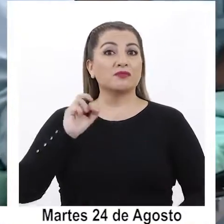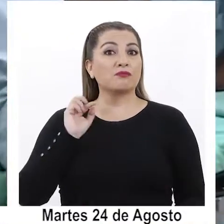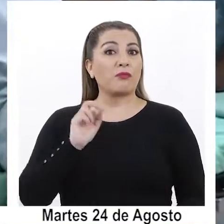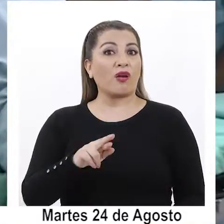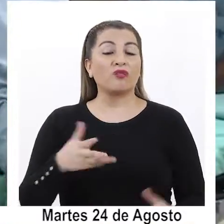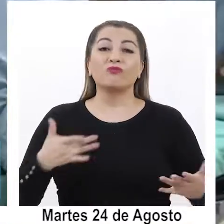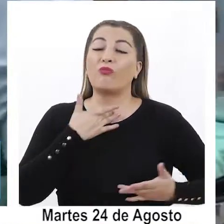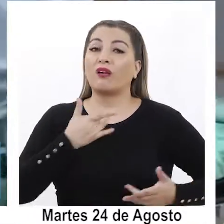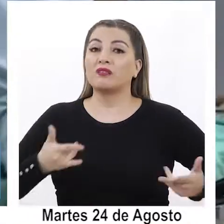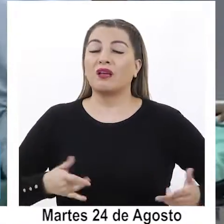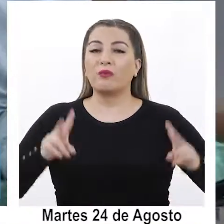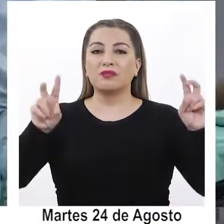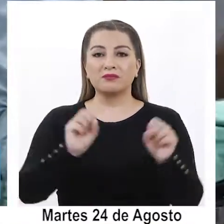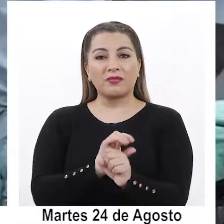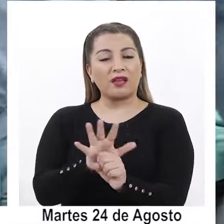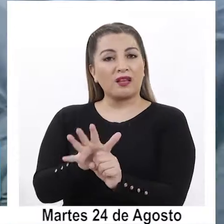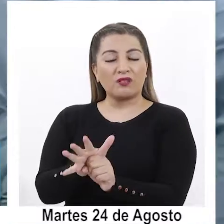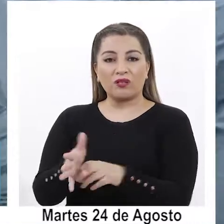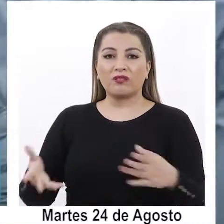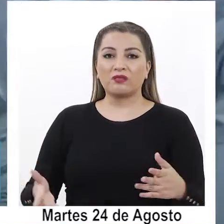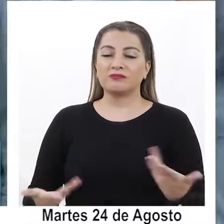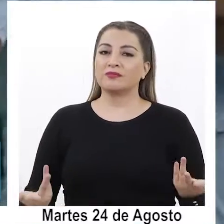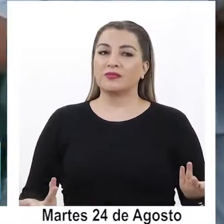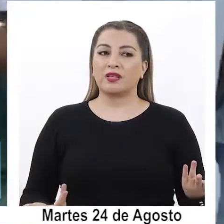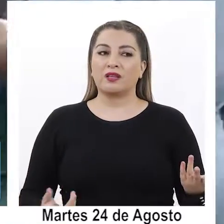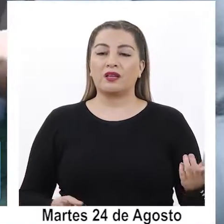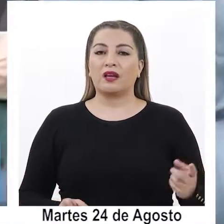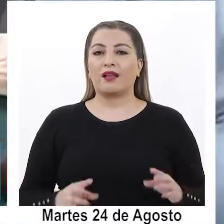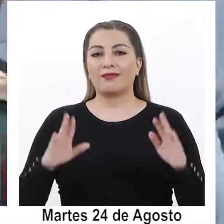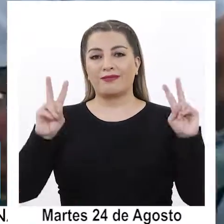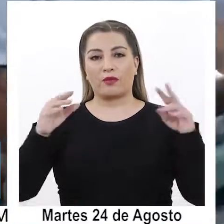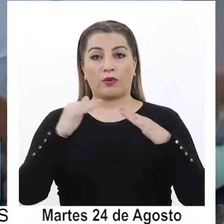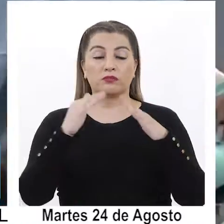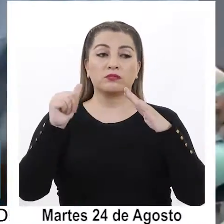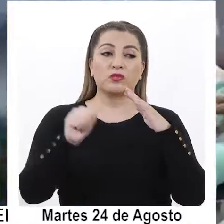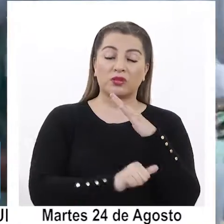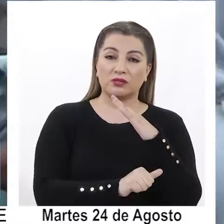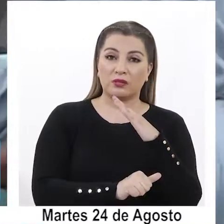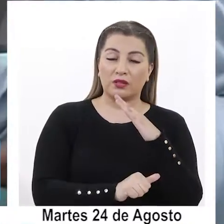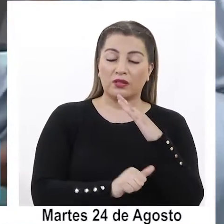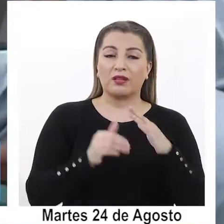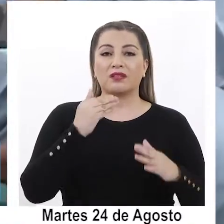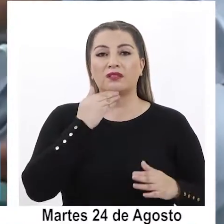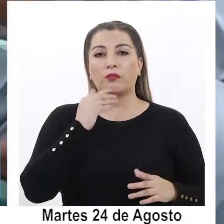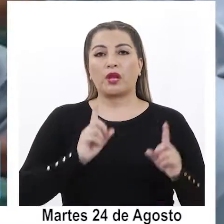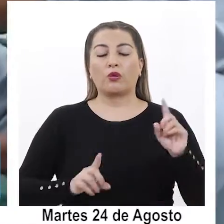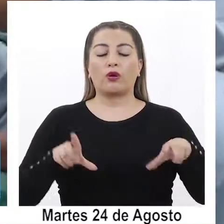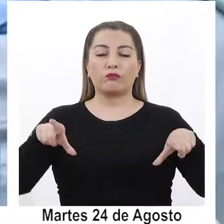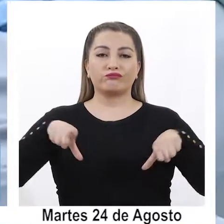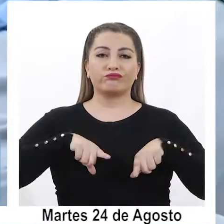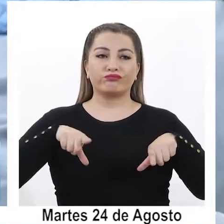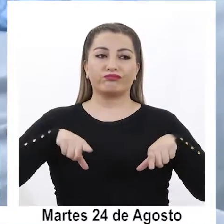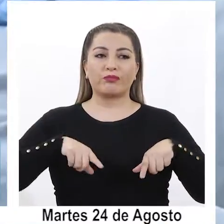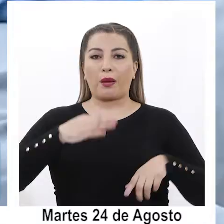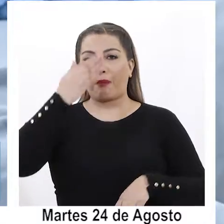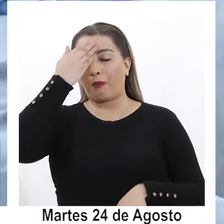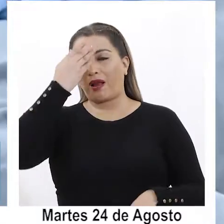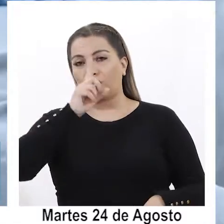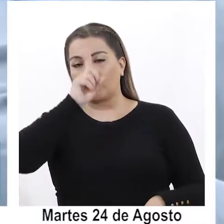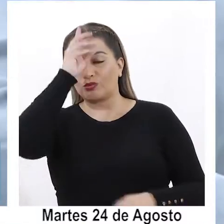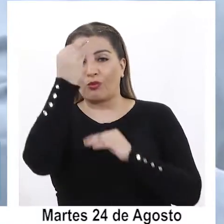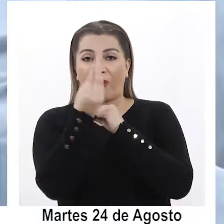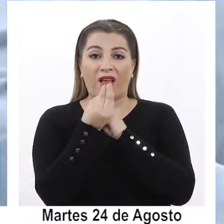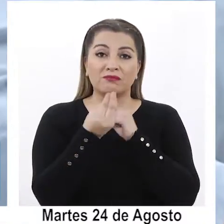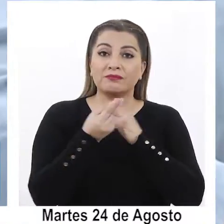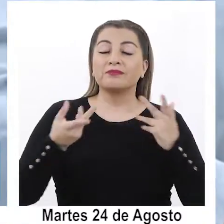debido a la pandemia que ha obligado a las cuarentenas y por ende al sedentarismo y los malos hábitos